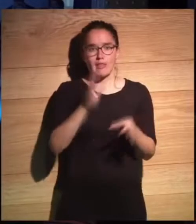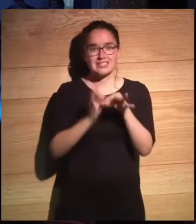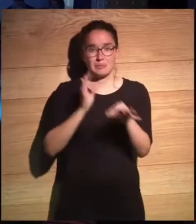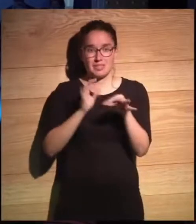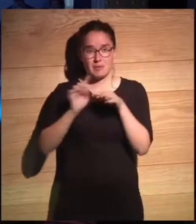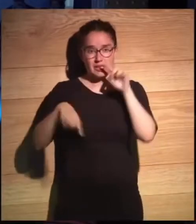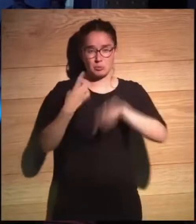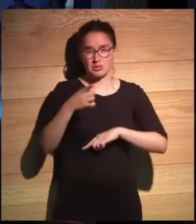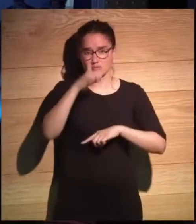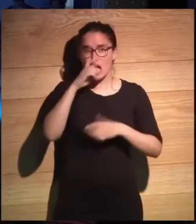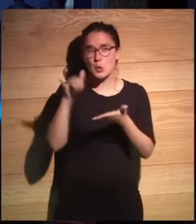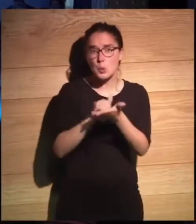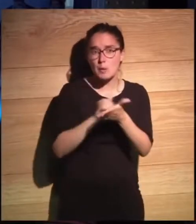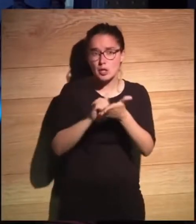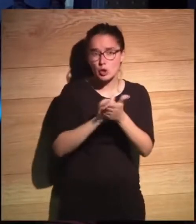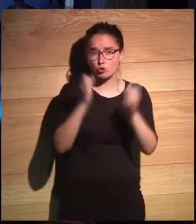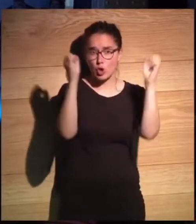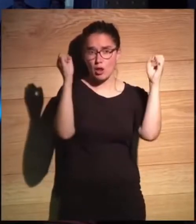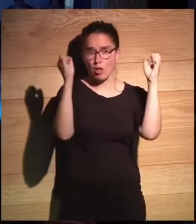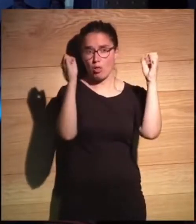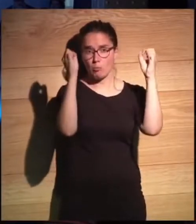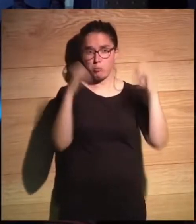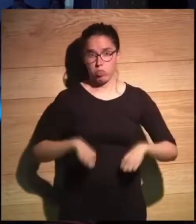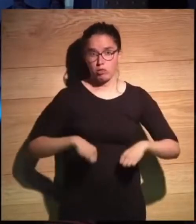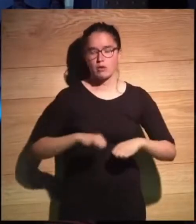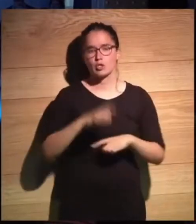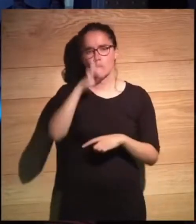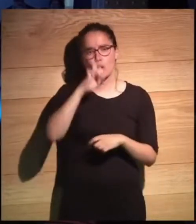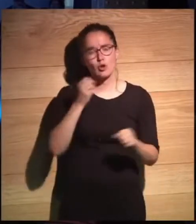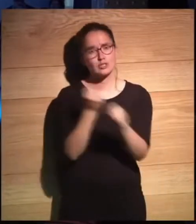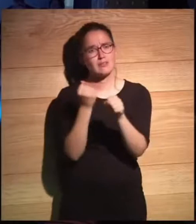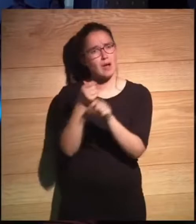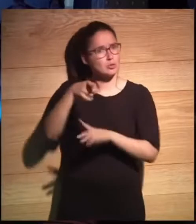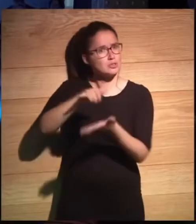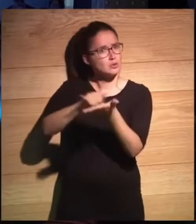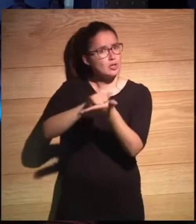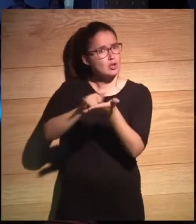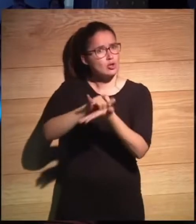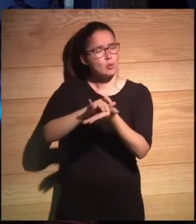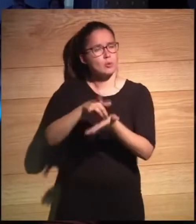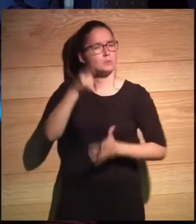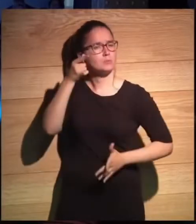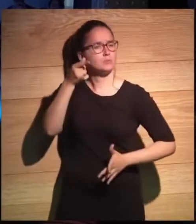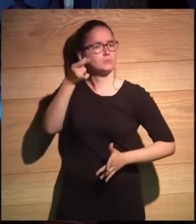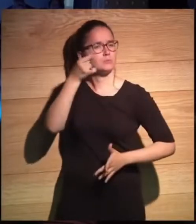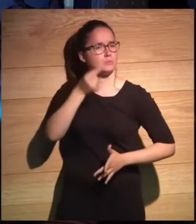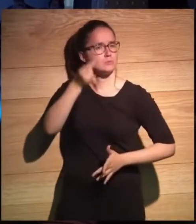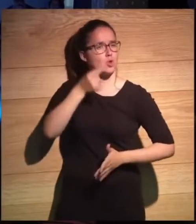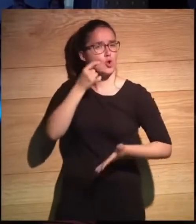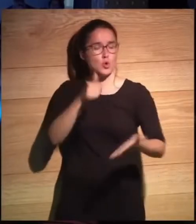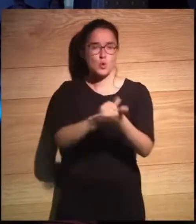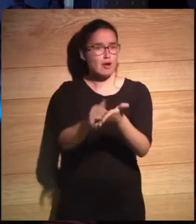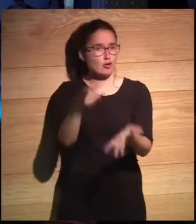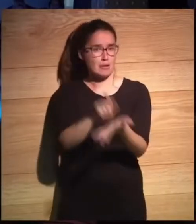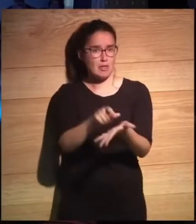York, cuando contábamos aquello, los que trabajábamos allí, cómo escuchabas constantemente este mantra de Nueva York nunca volverá a